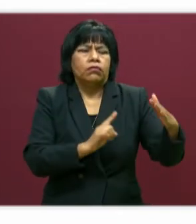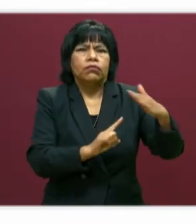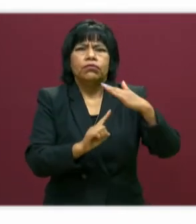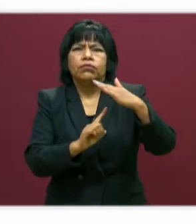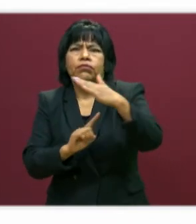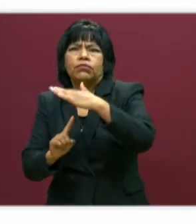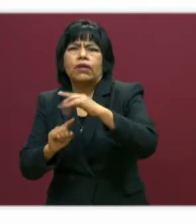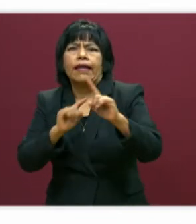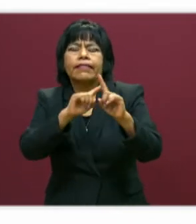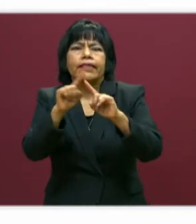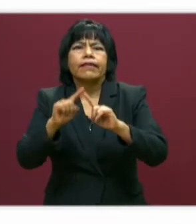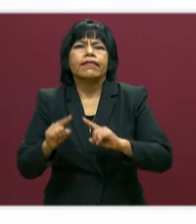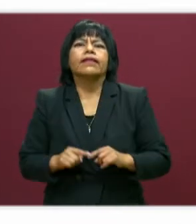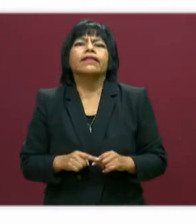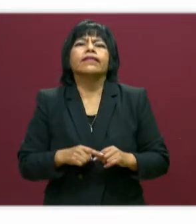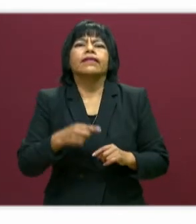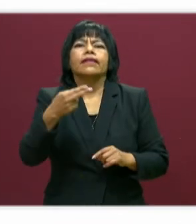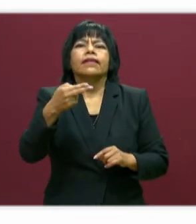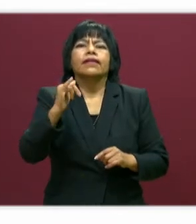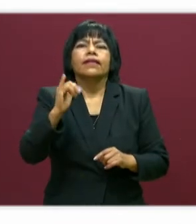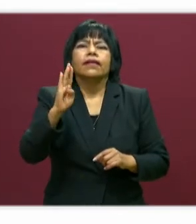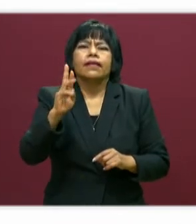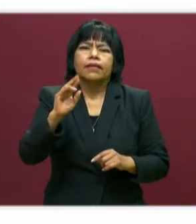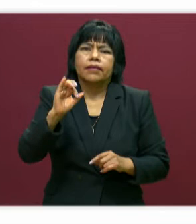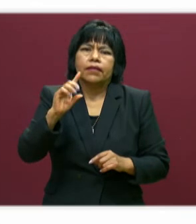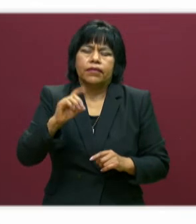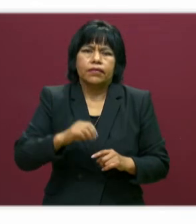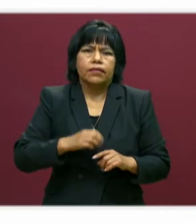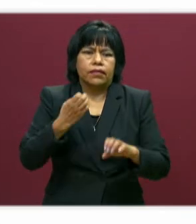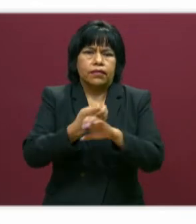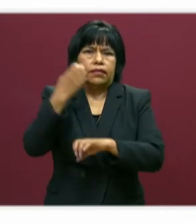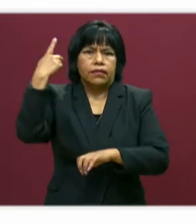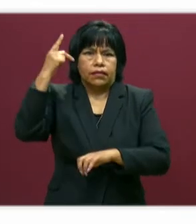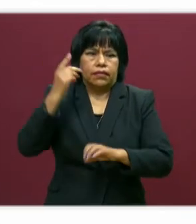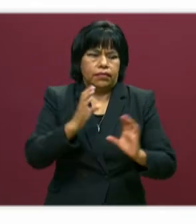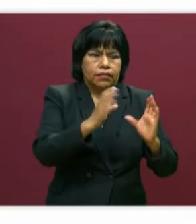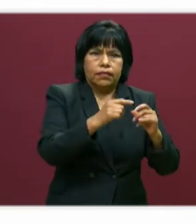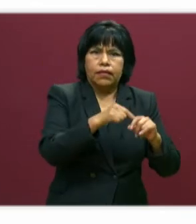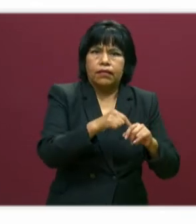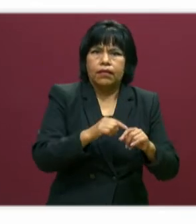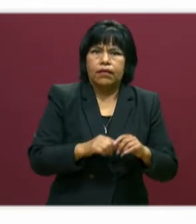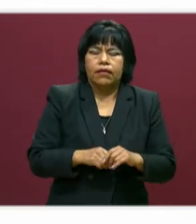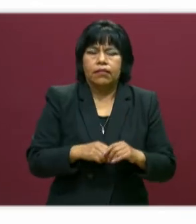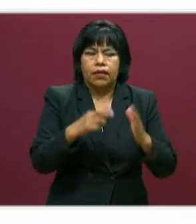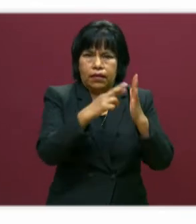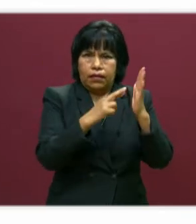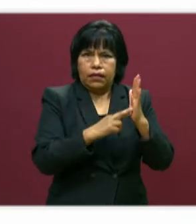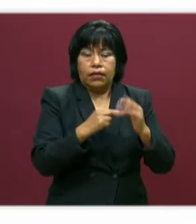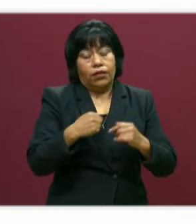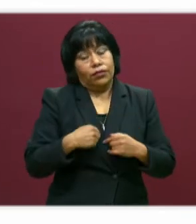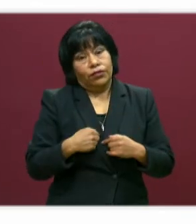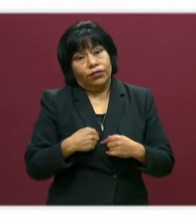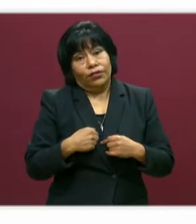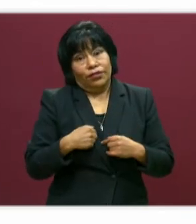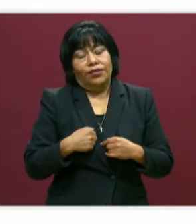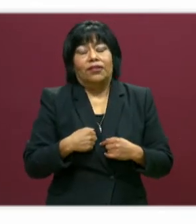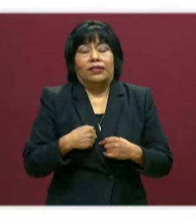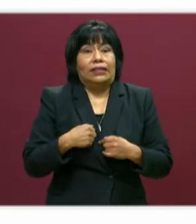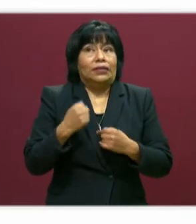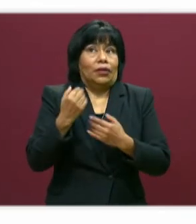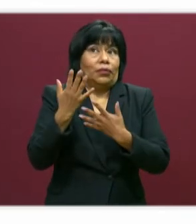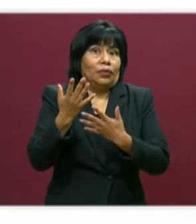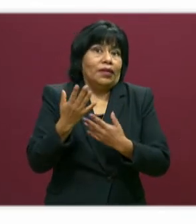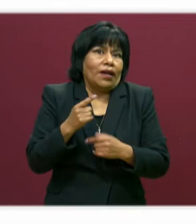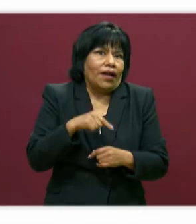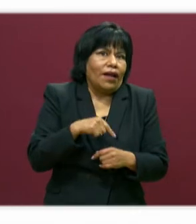el modelo híbrido del Estado de Puebla, conforme a los principios en los que se enmarca. Entonces, yo estoy muy esperanzado porque